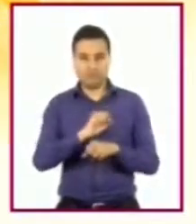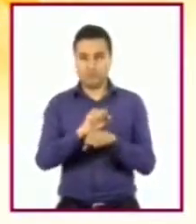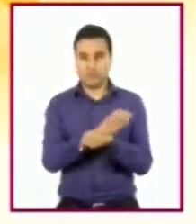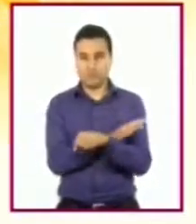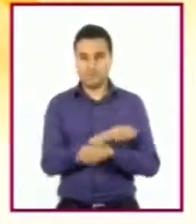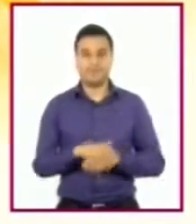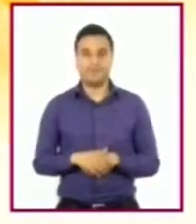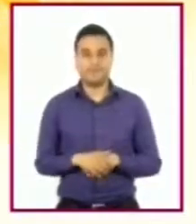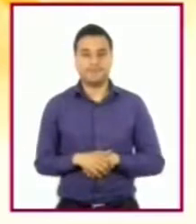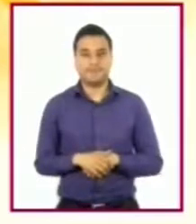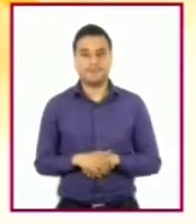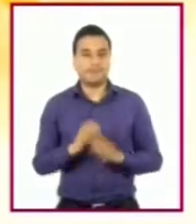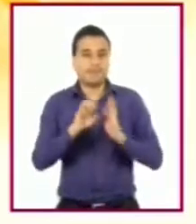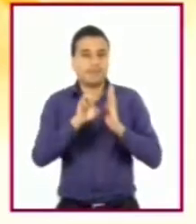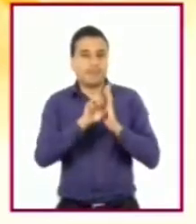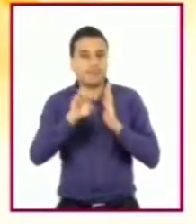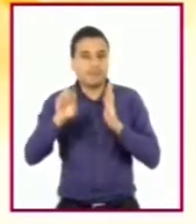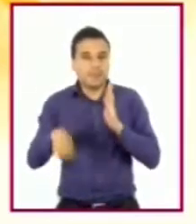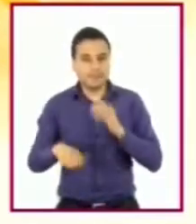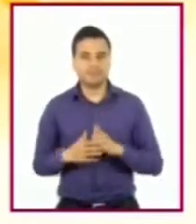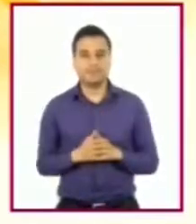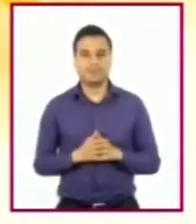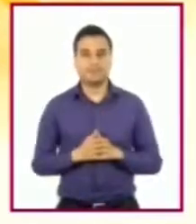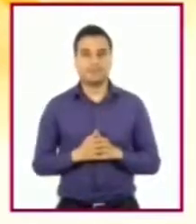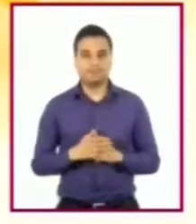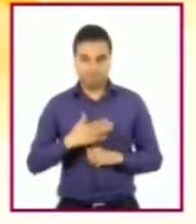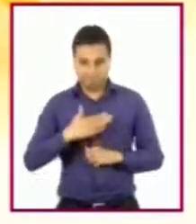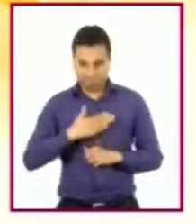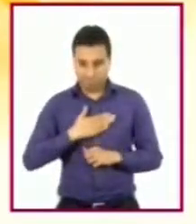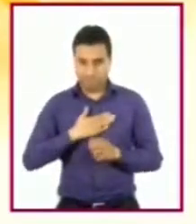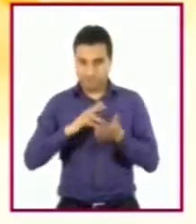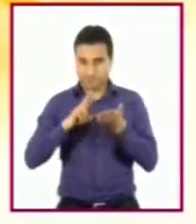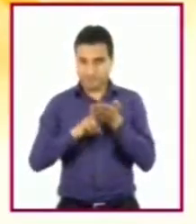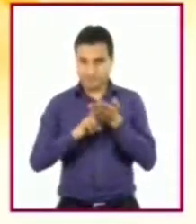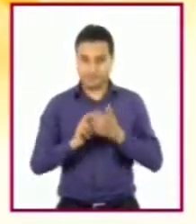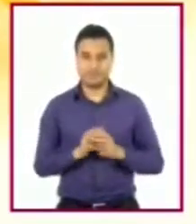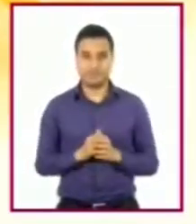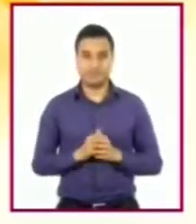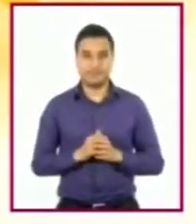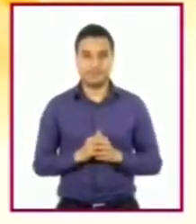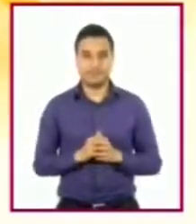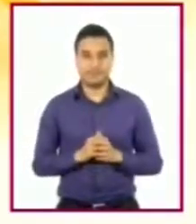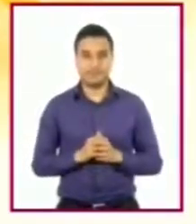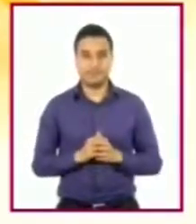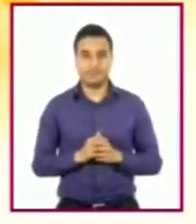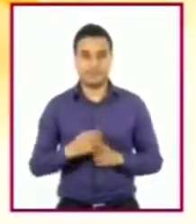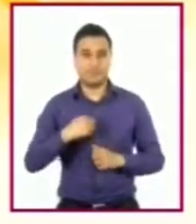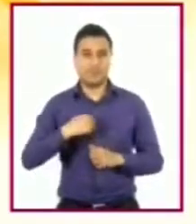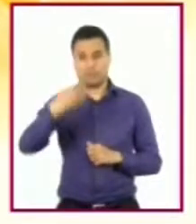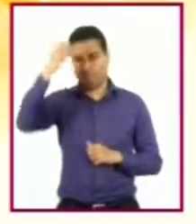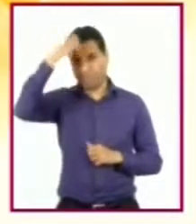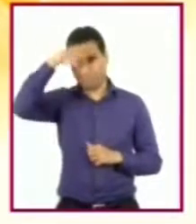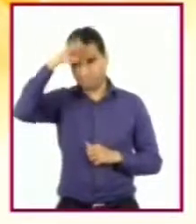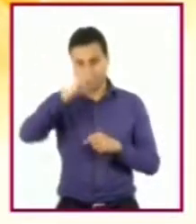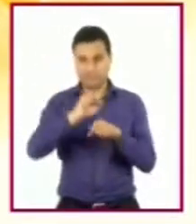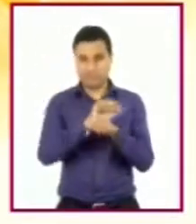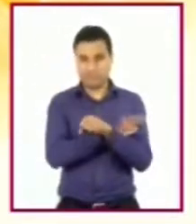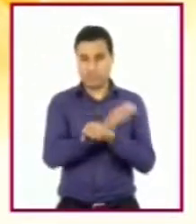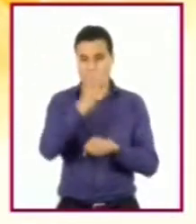ejemplo, valoración personal, vivencias y reconocimiento de tus emociones.